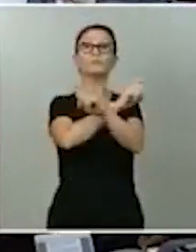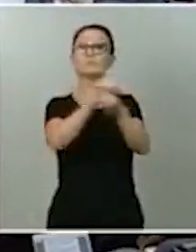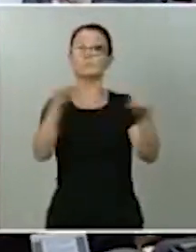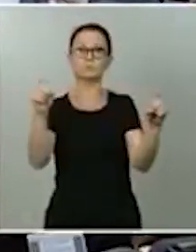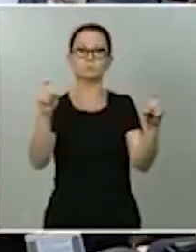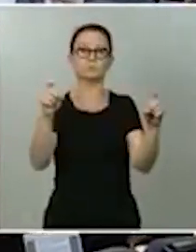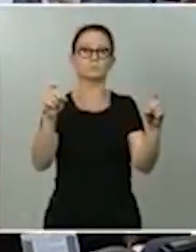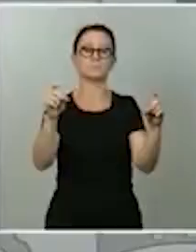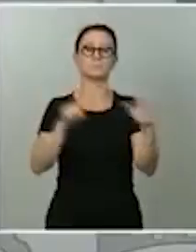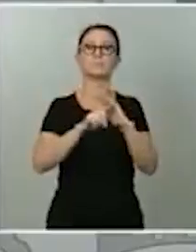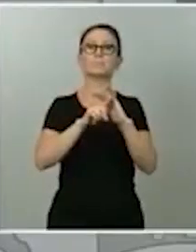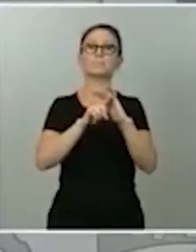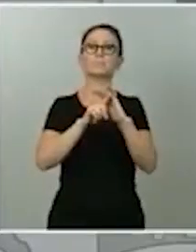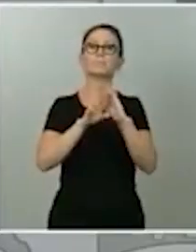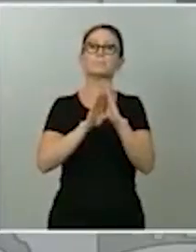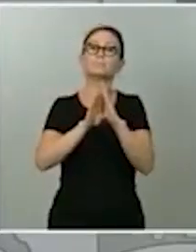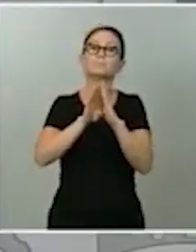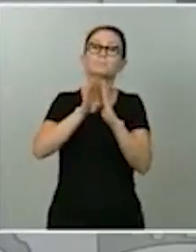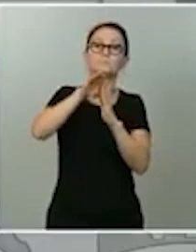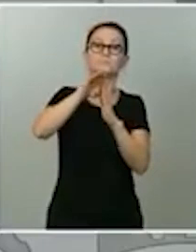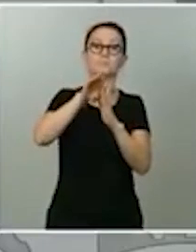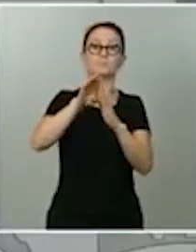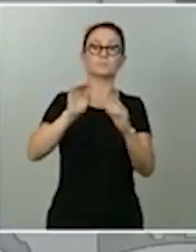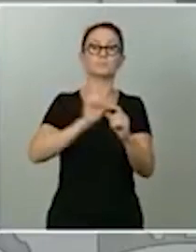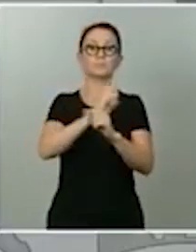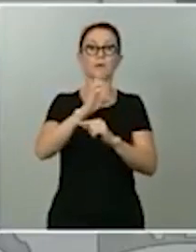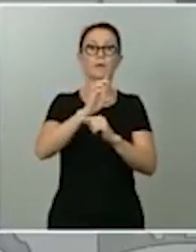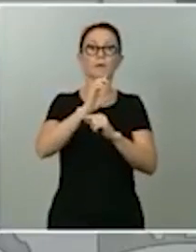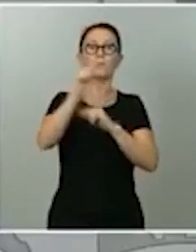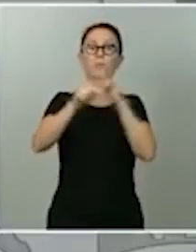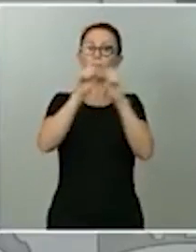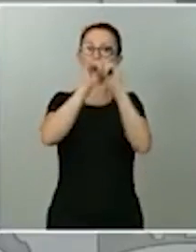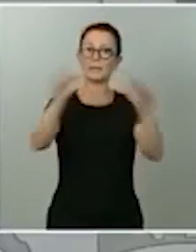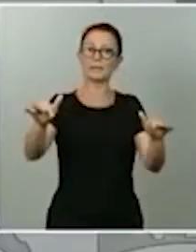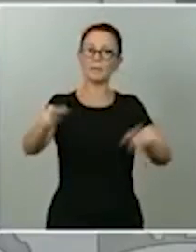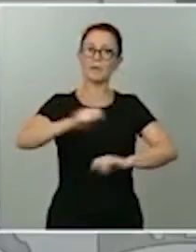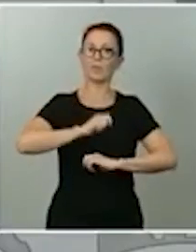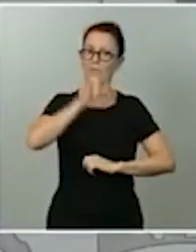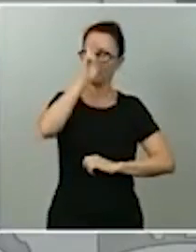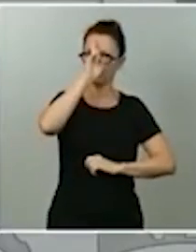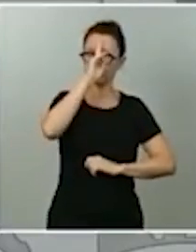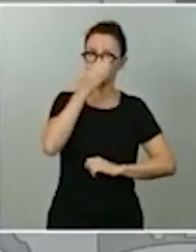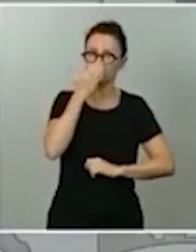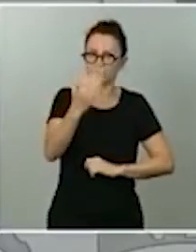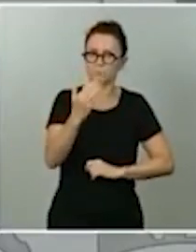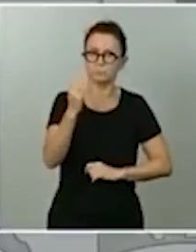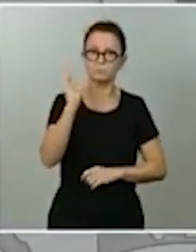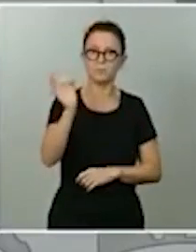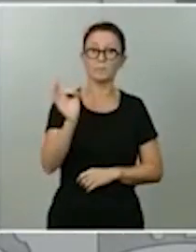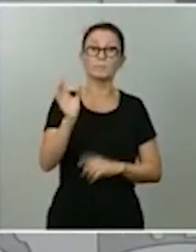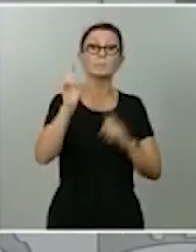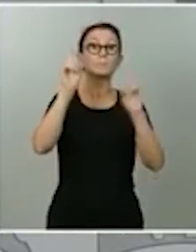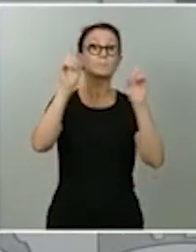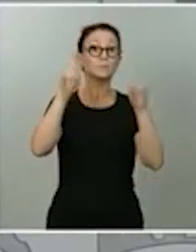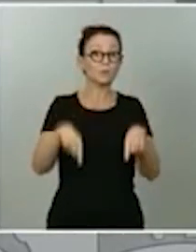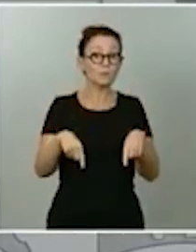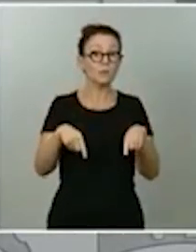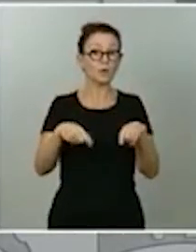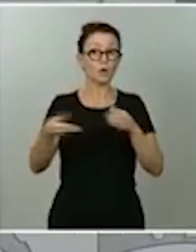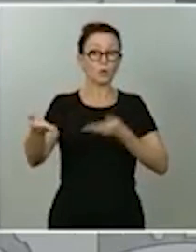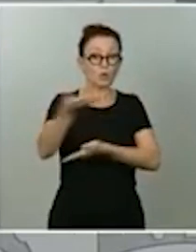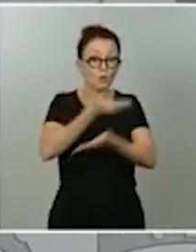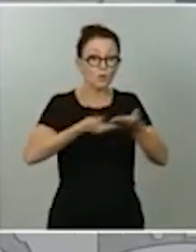pandemia sin duda alguna debe preocuparnos, a todos, y que también la colaboración humilde de todos y cada uno de nosotros es